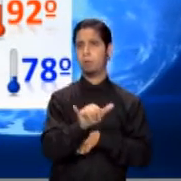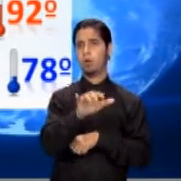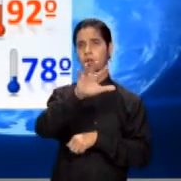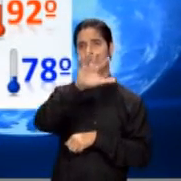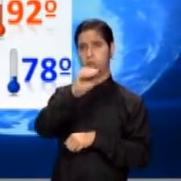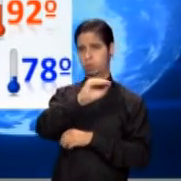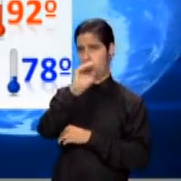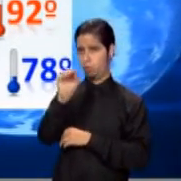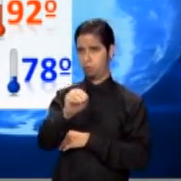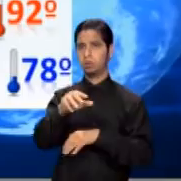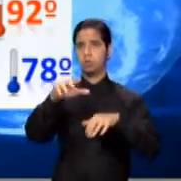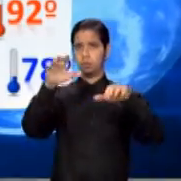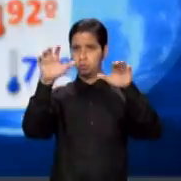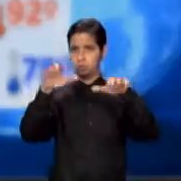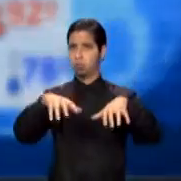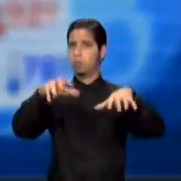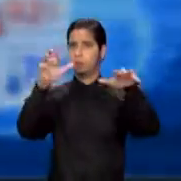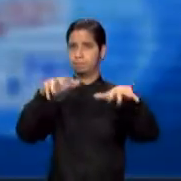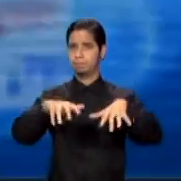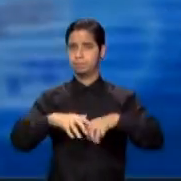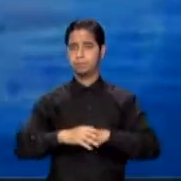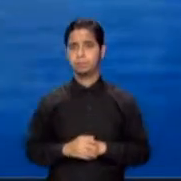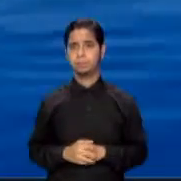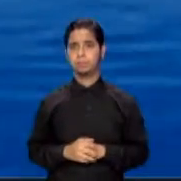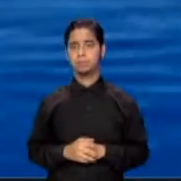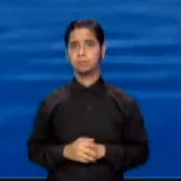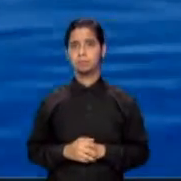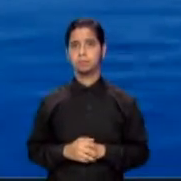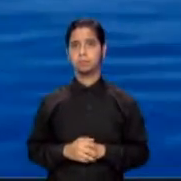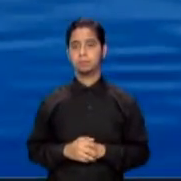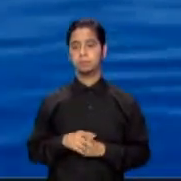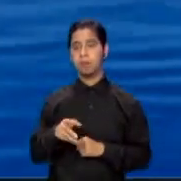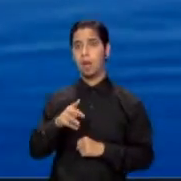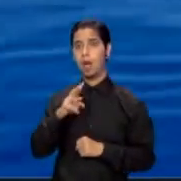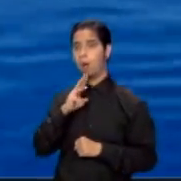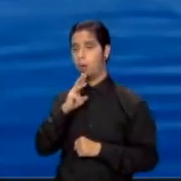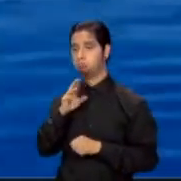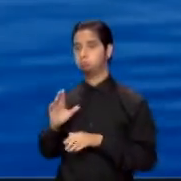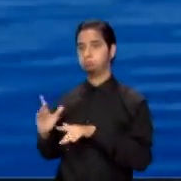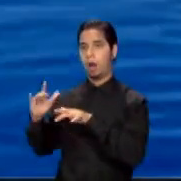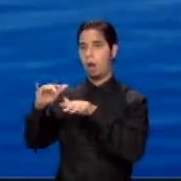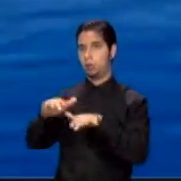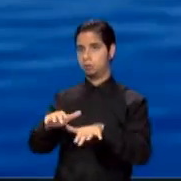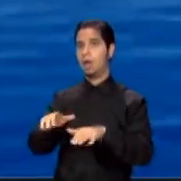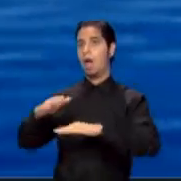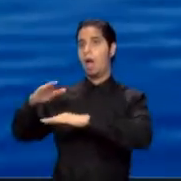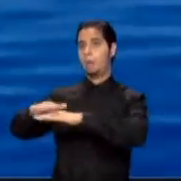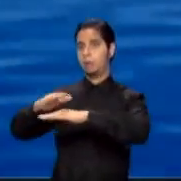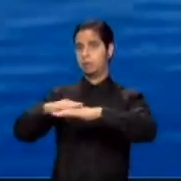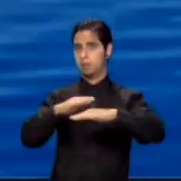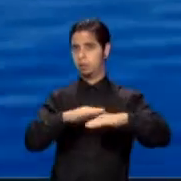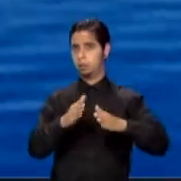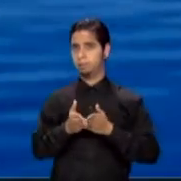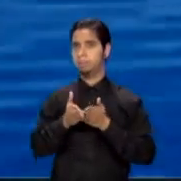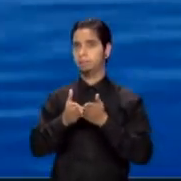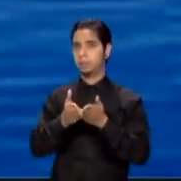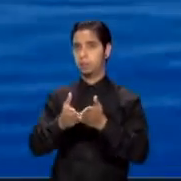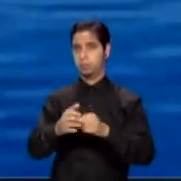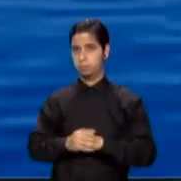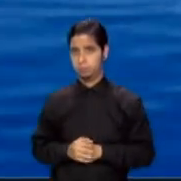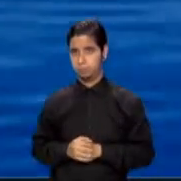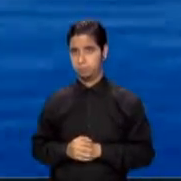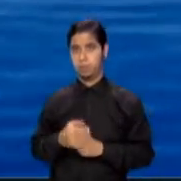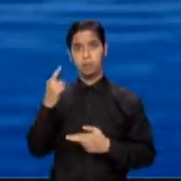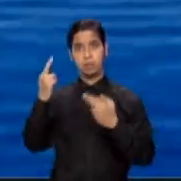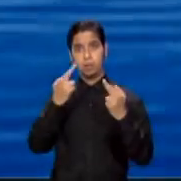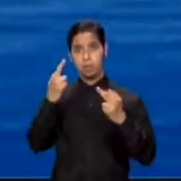% de probabilidad de aguaceros. Para las condiciones marítimas, se ha emitido una advertencia para embarcaciones pequeñas debido a una marejada que